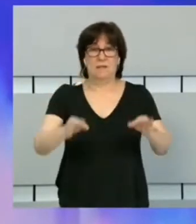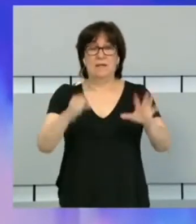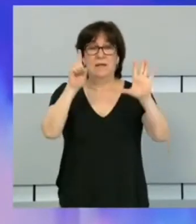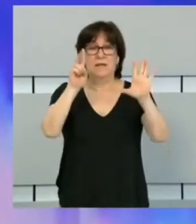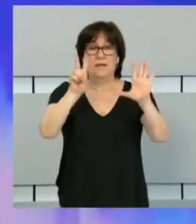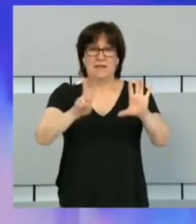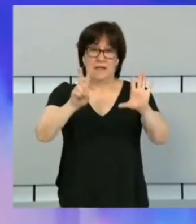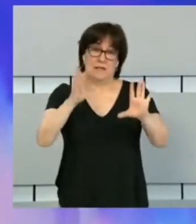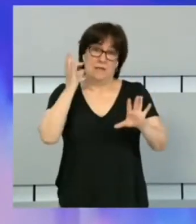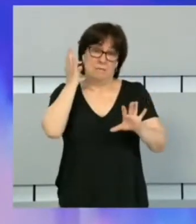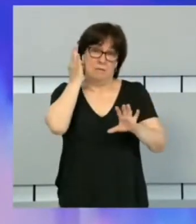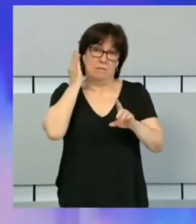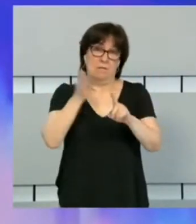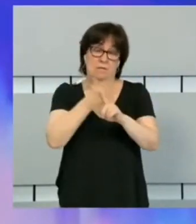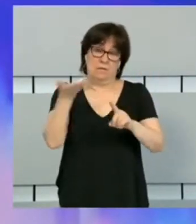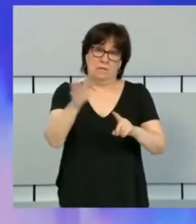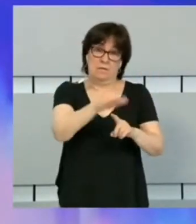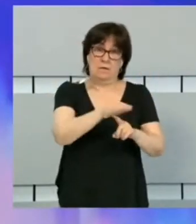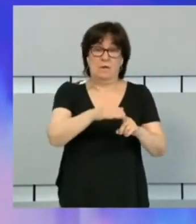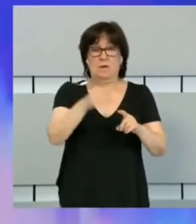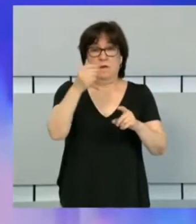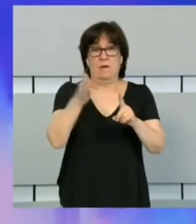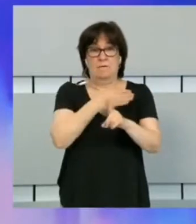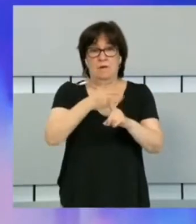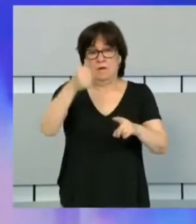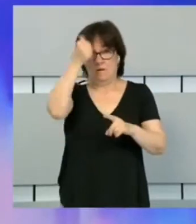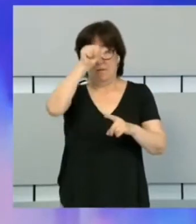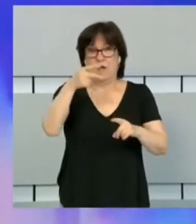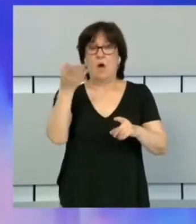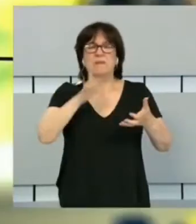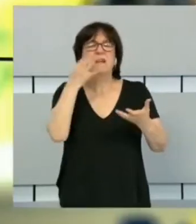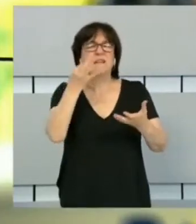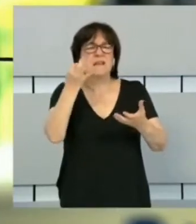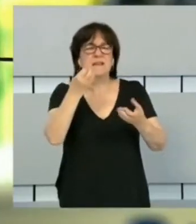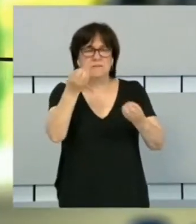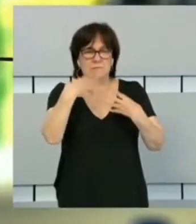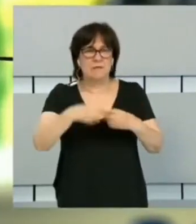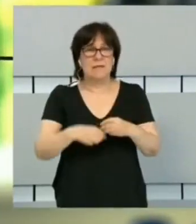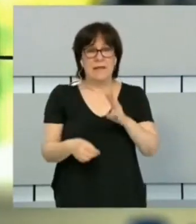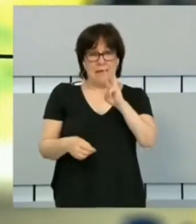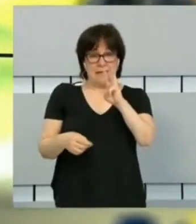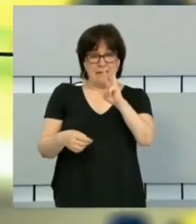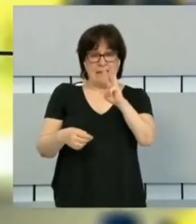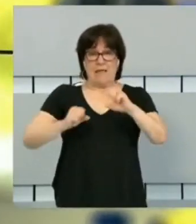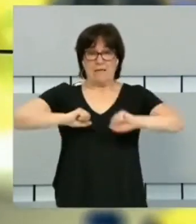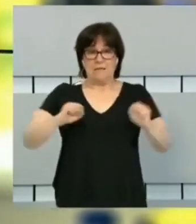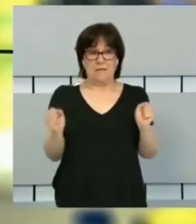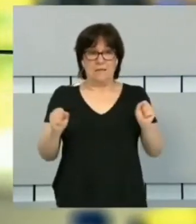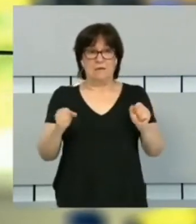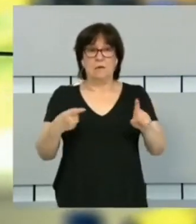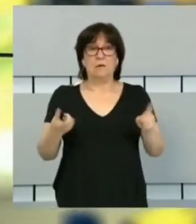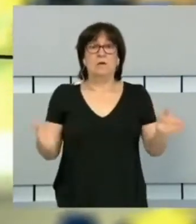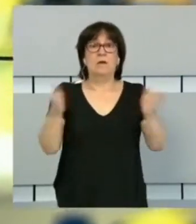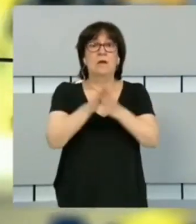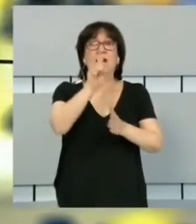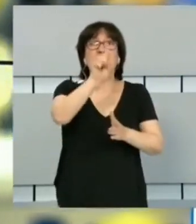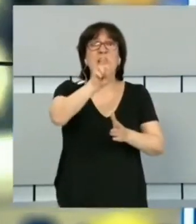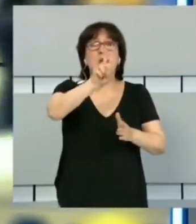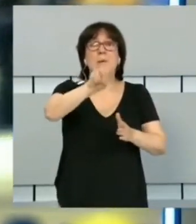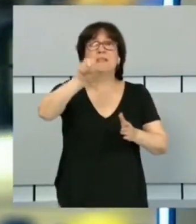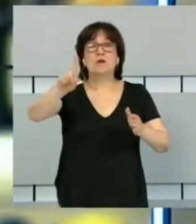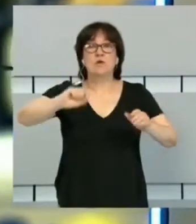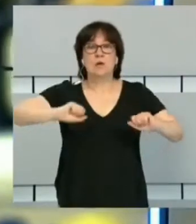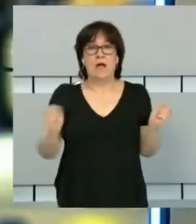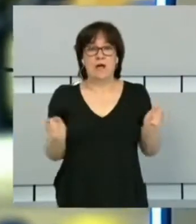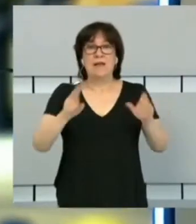la séptima víctima de la violencia machista en las últimas dos semanas. Entre los tres detenidos suman más de 121 arrestos